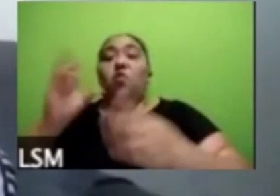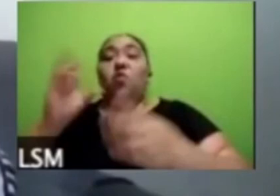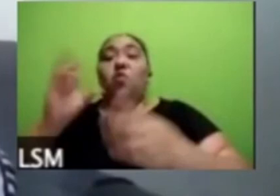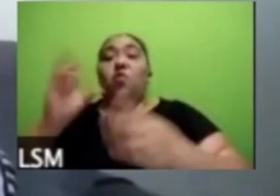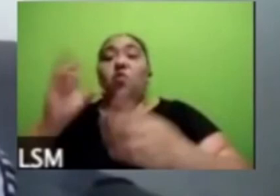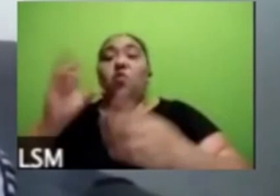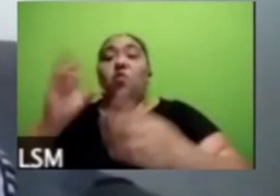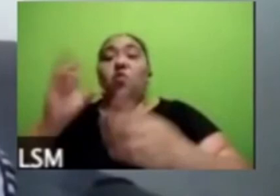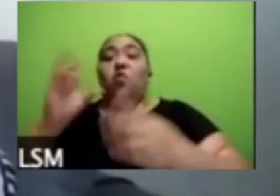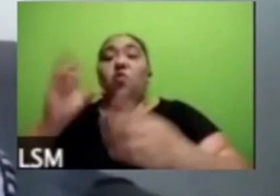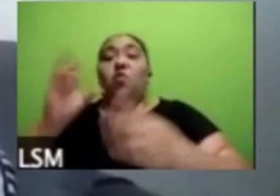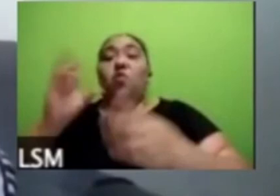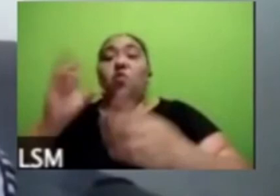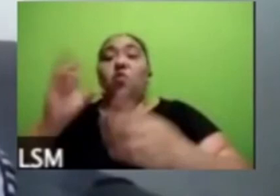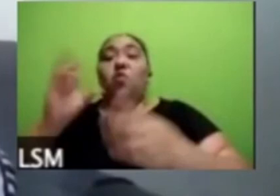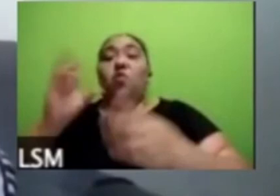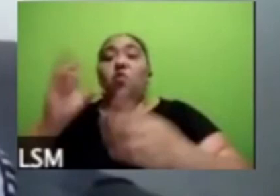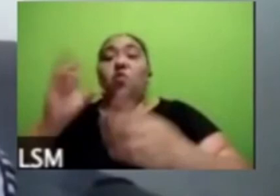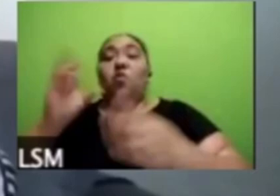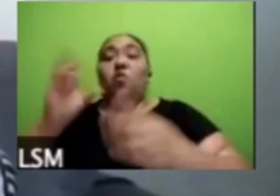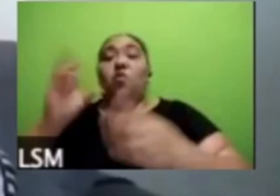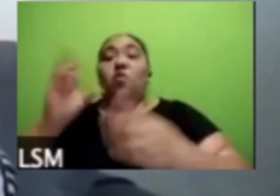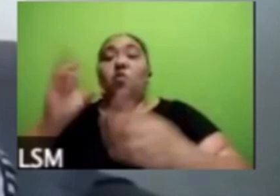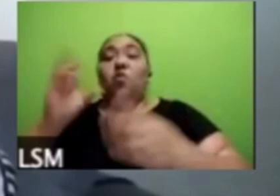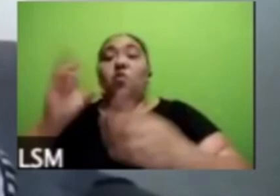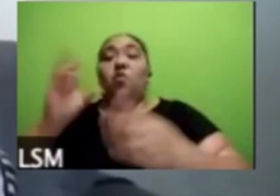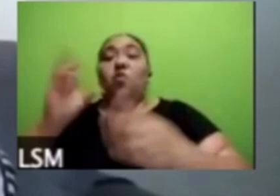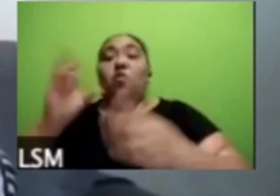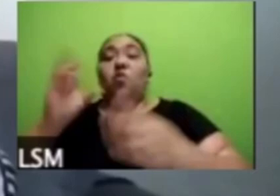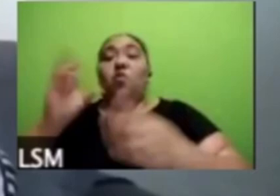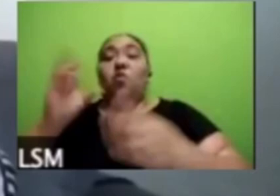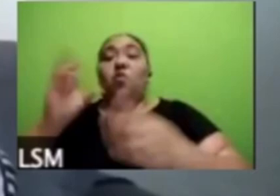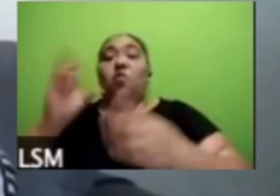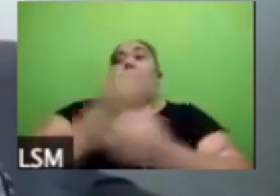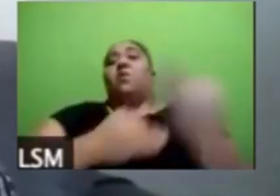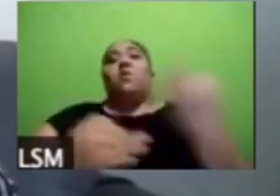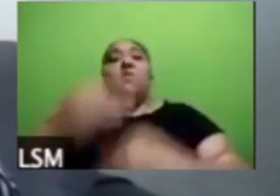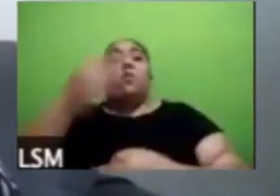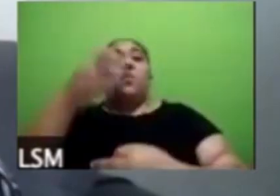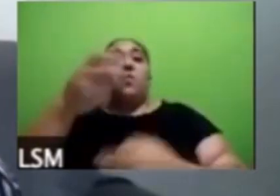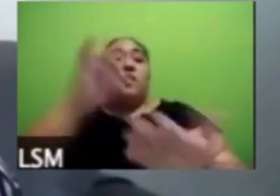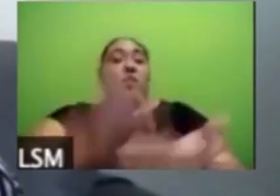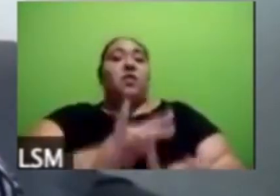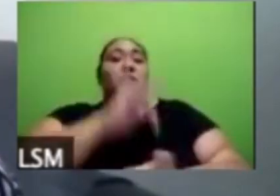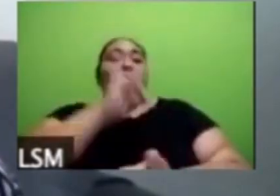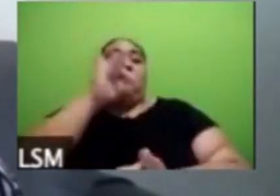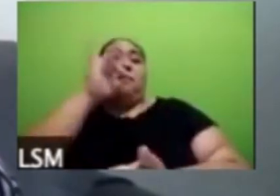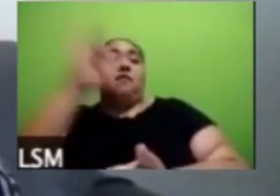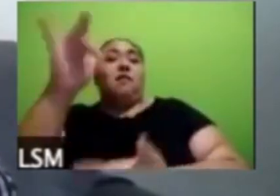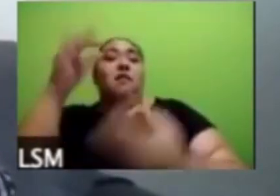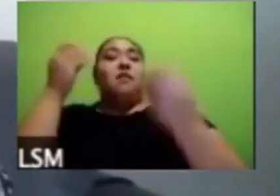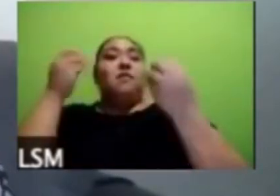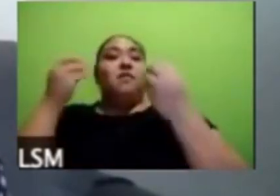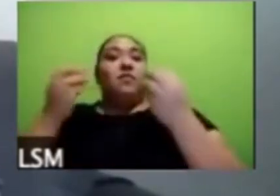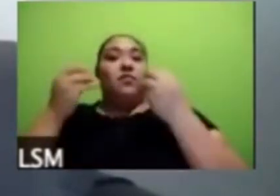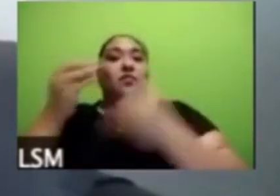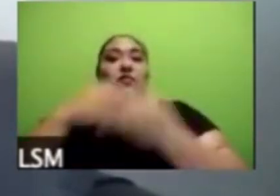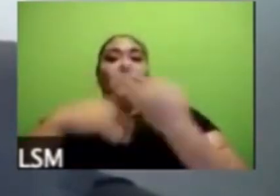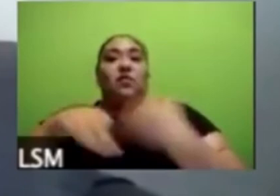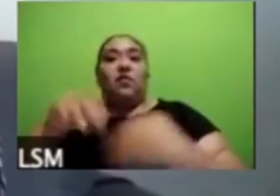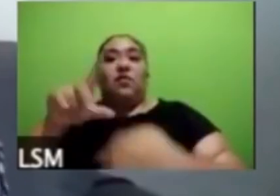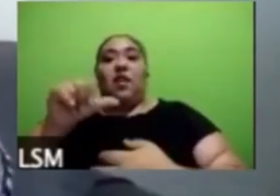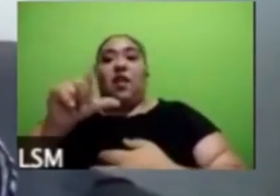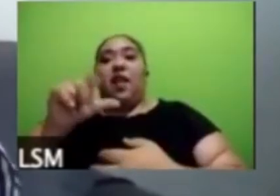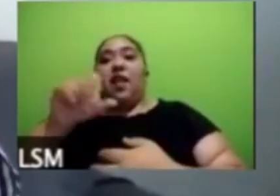pues en esto ¿no? entonces bueno pues no queda más que realmente agradecerles muchísimo Alejandro gracias por tu tiempo gracias por la